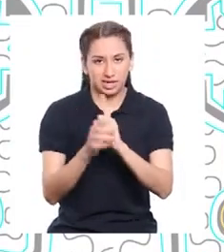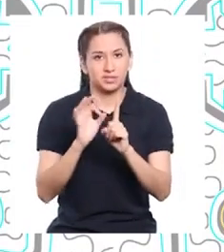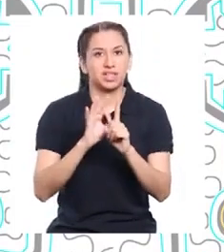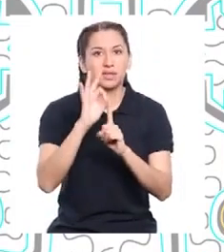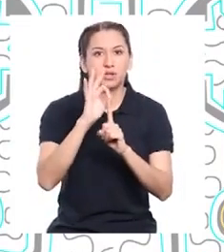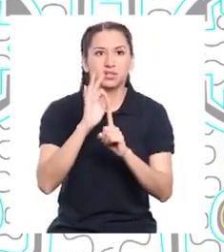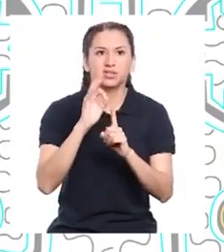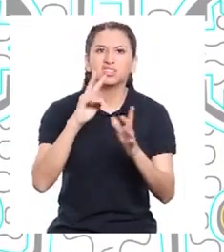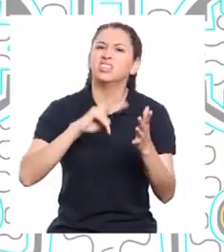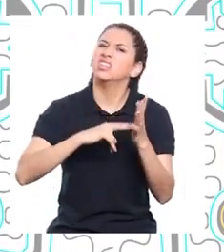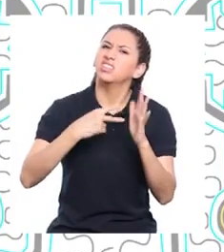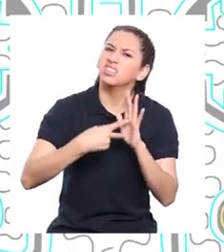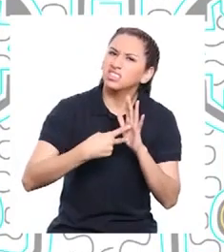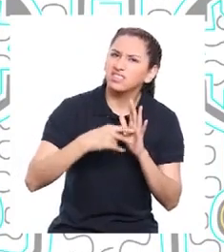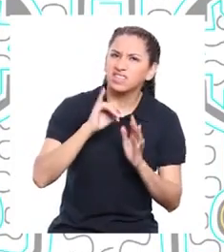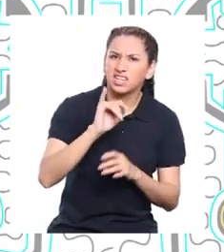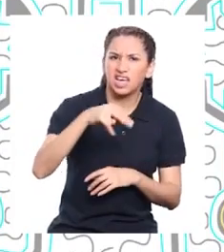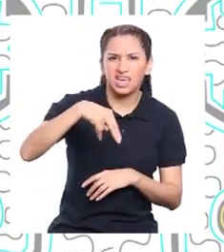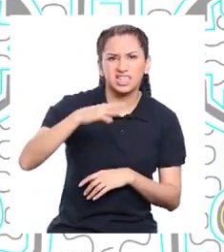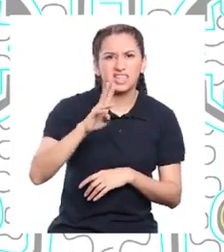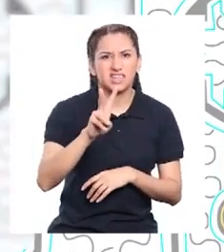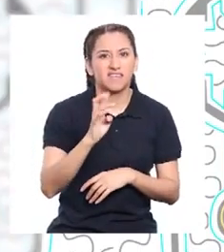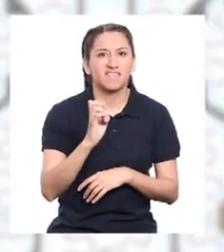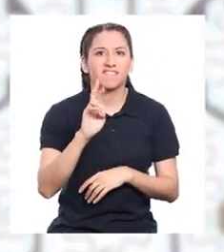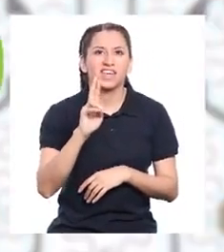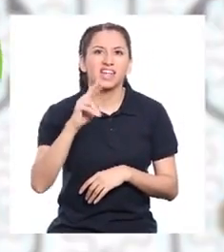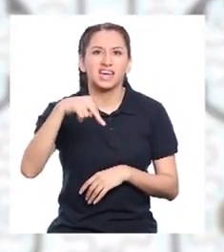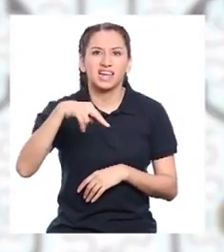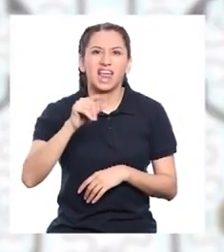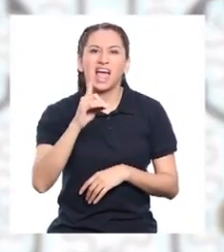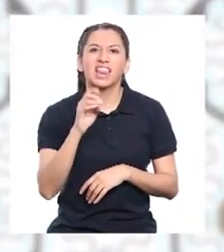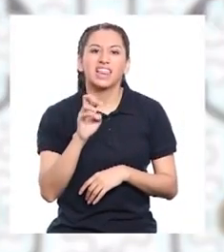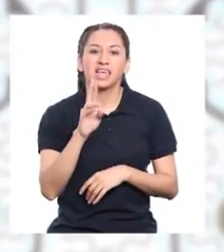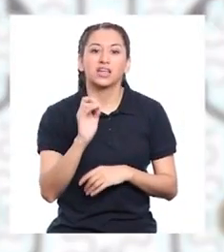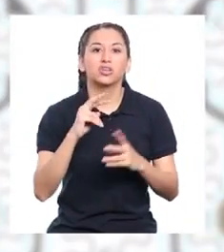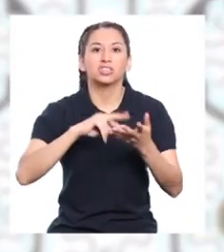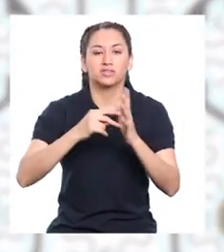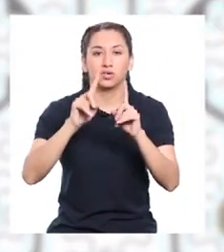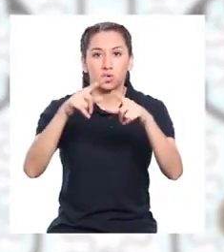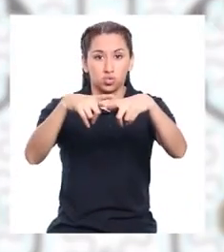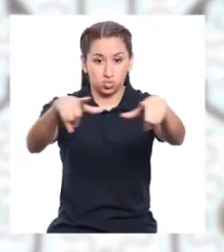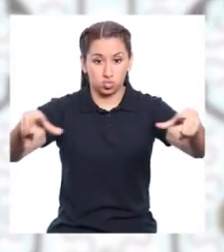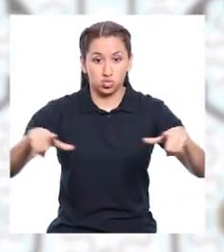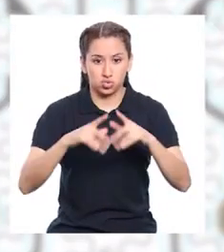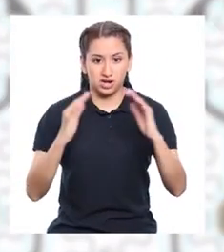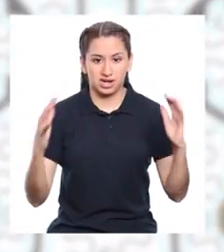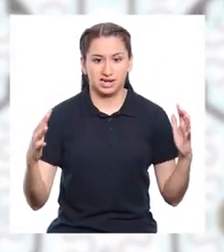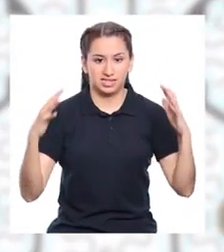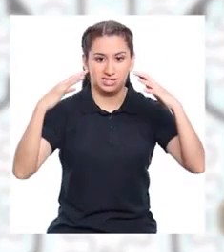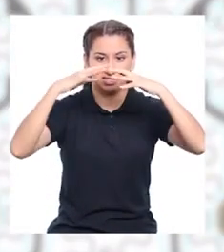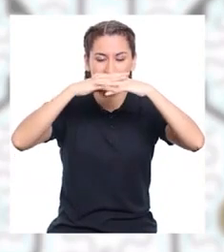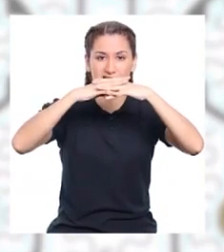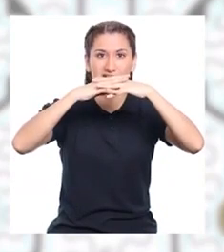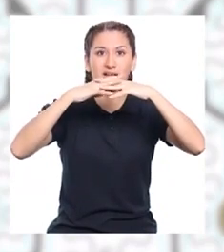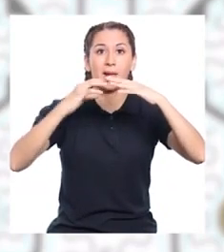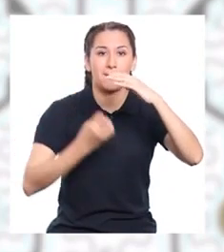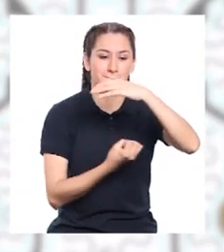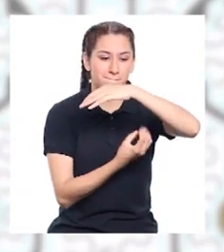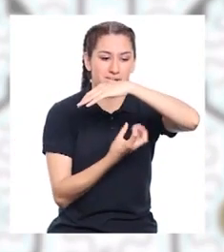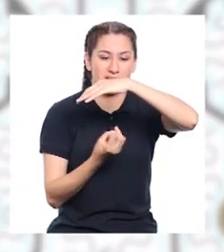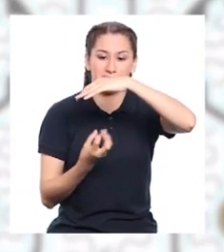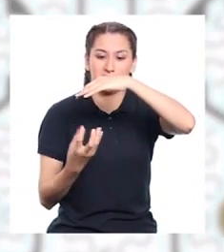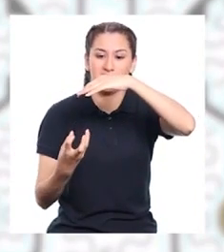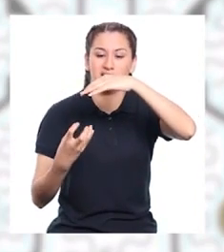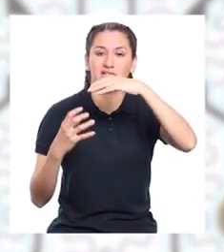temperatura. ¿Qué es un invernadero? Un invernadero es un lugar cerrado donde se cultivan plantas para